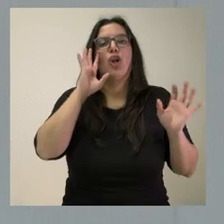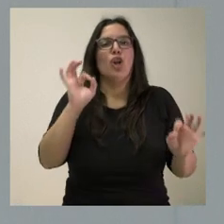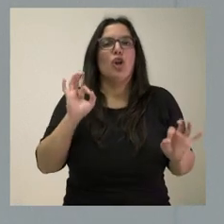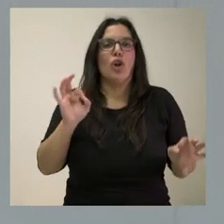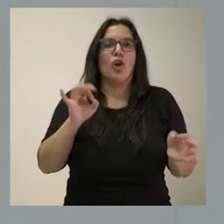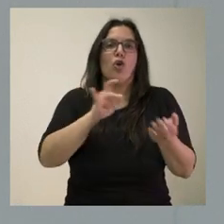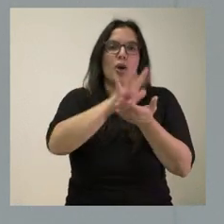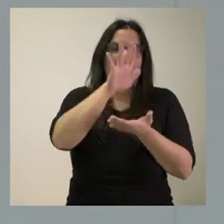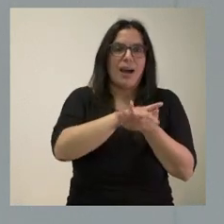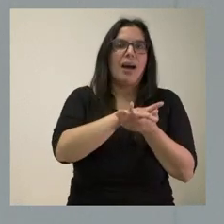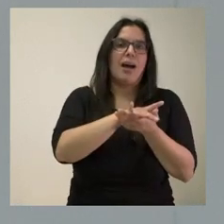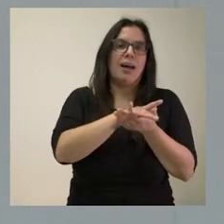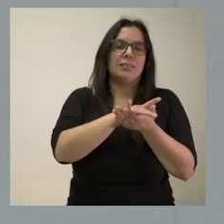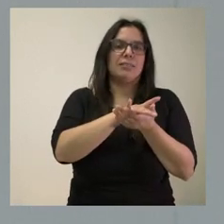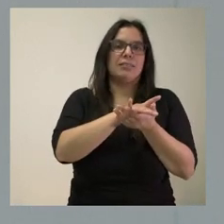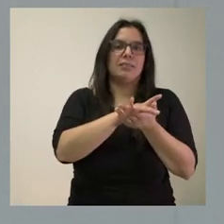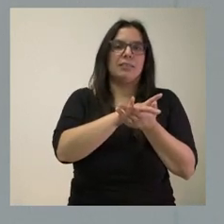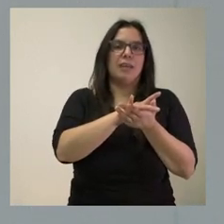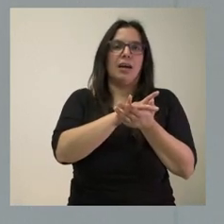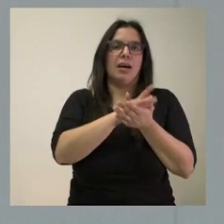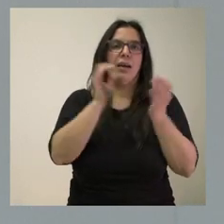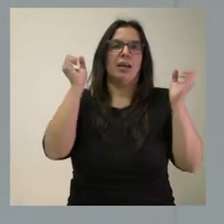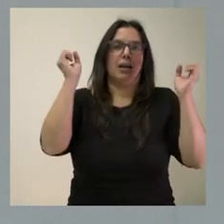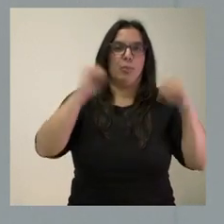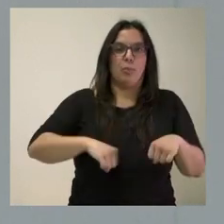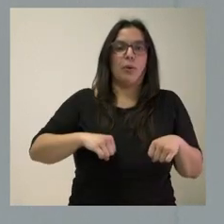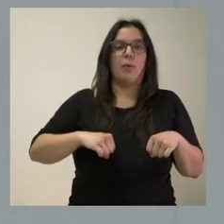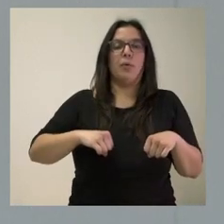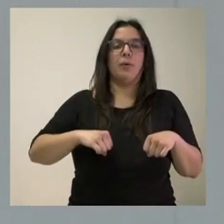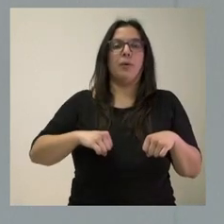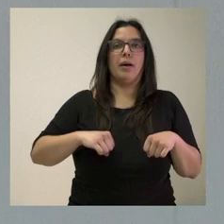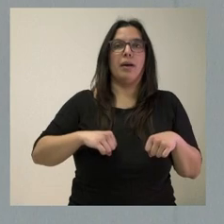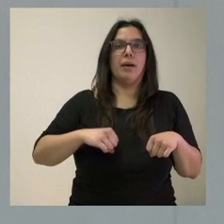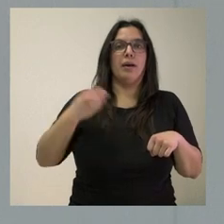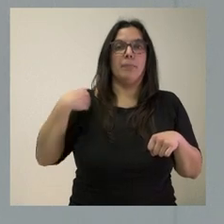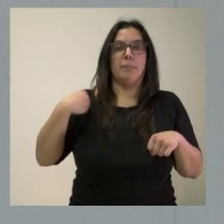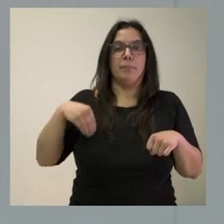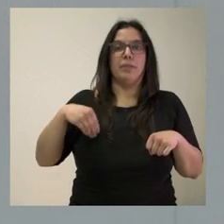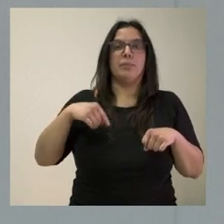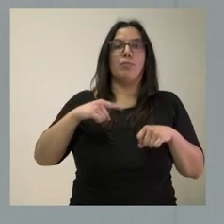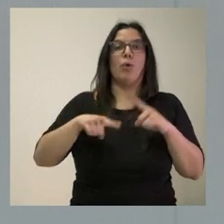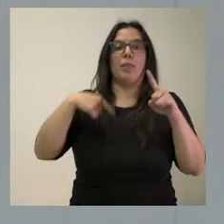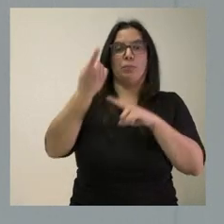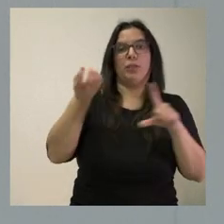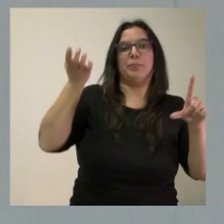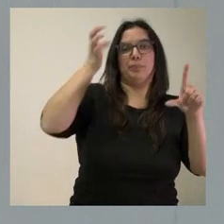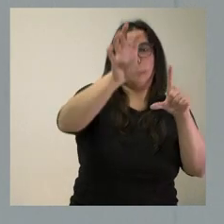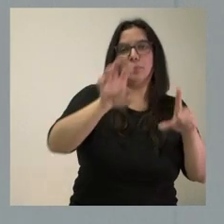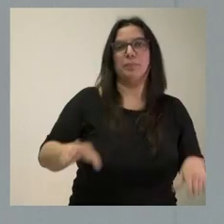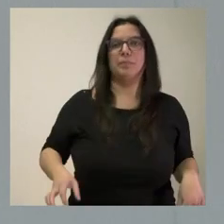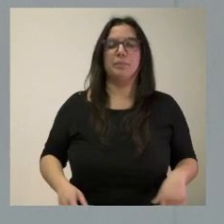actas se aprueban y se cuelgan cuando se produce la sesión en donde ese acta es objeto de aprobación.